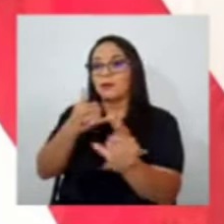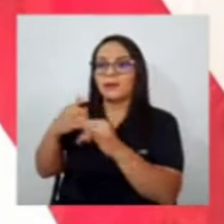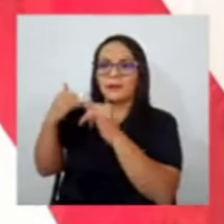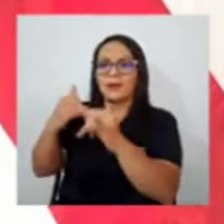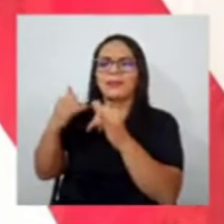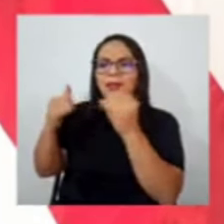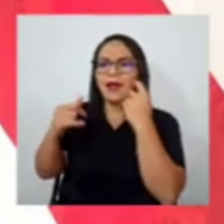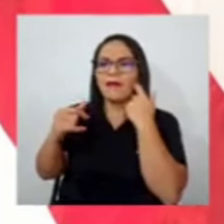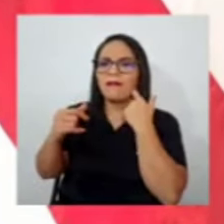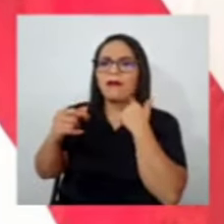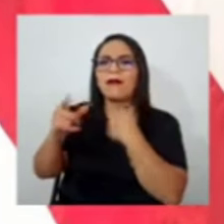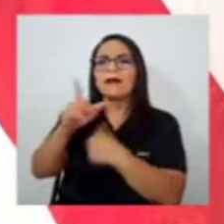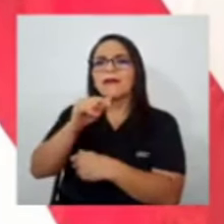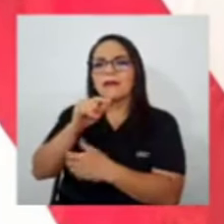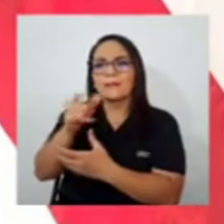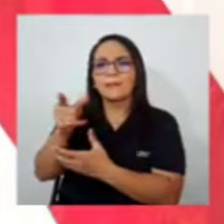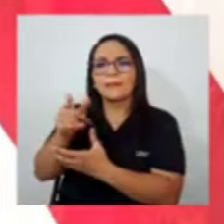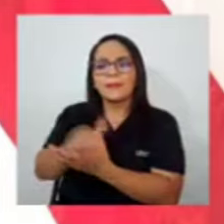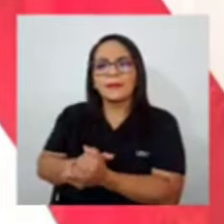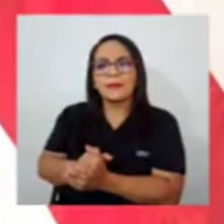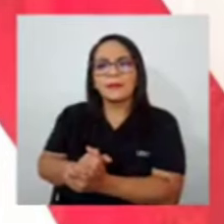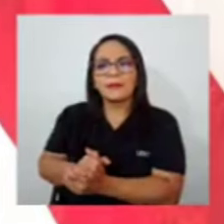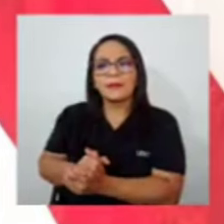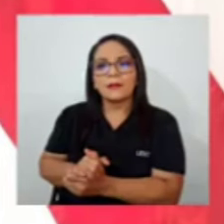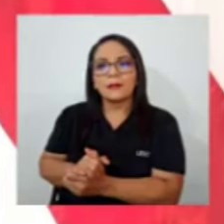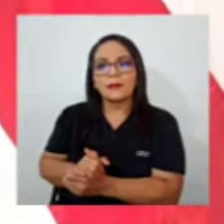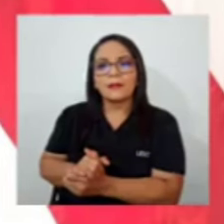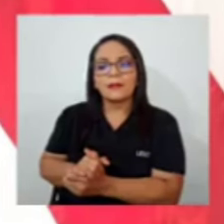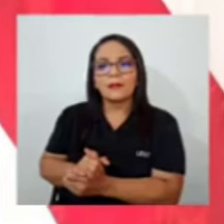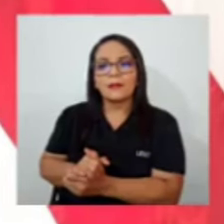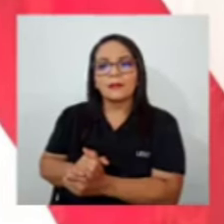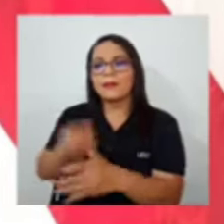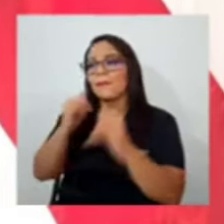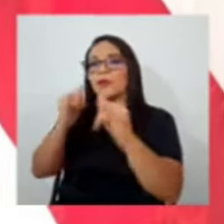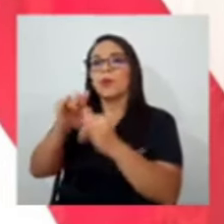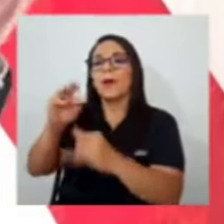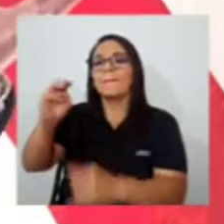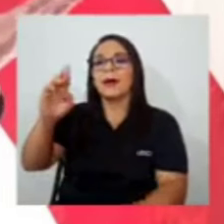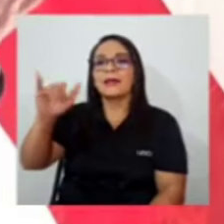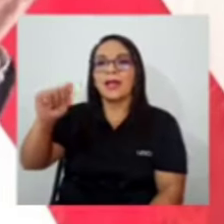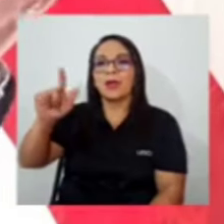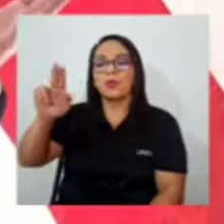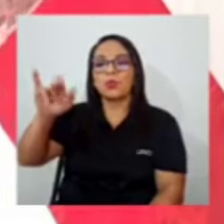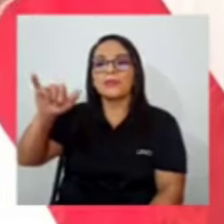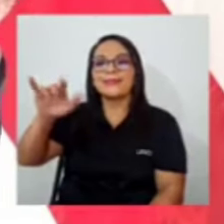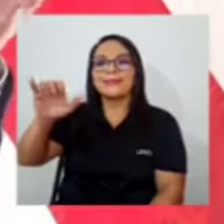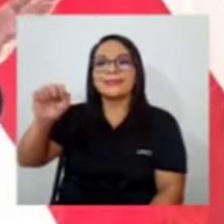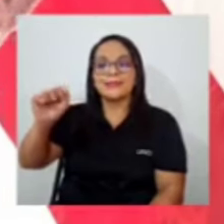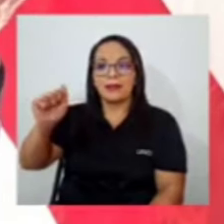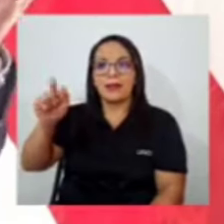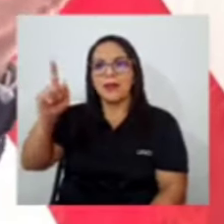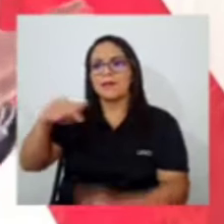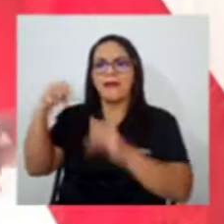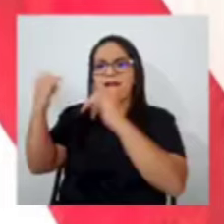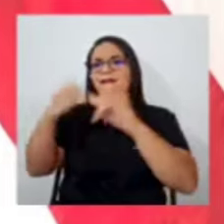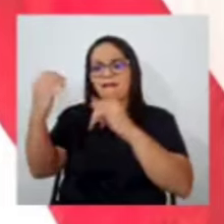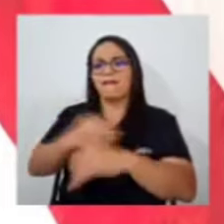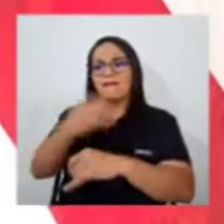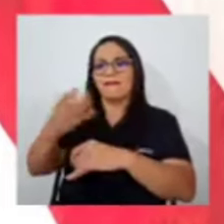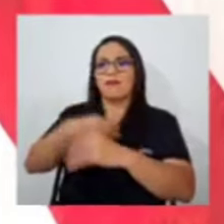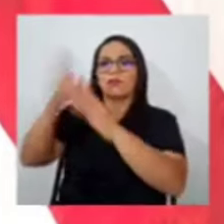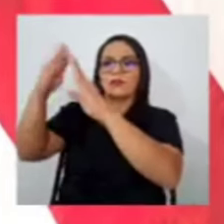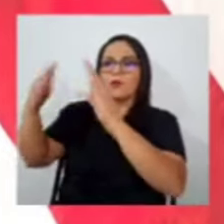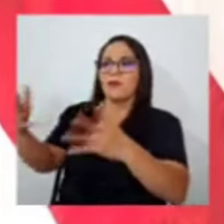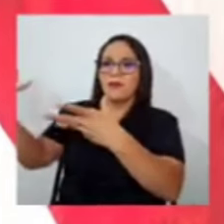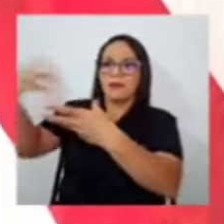llama la señora esta? María Luisa Ávila, demandaba gritos en Twitter, intervención de la Contraloría.